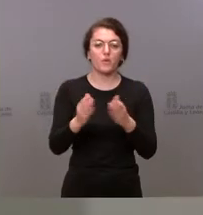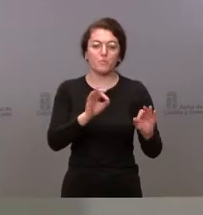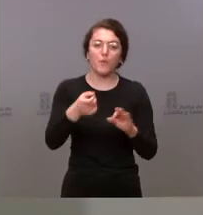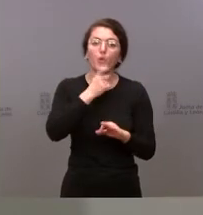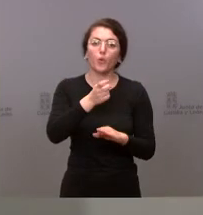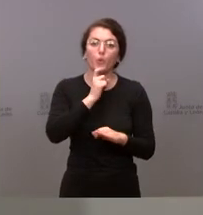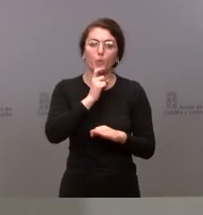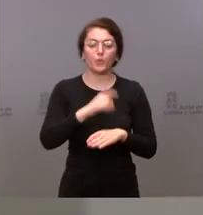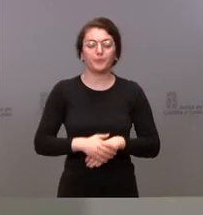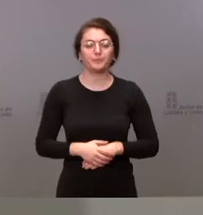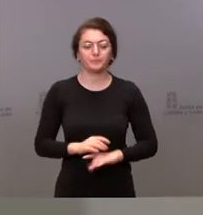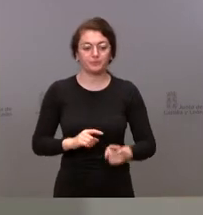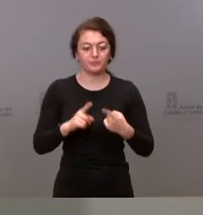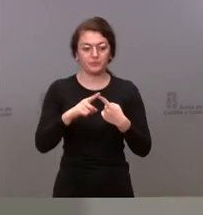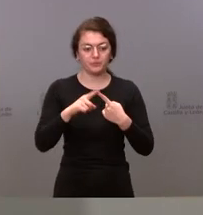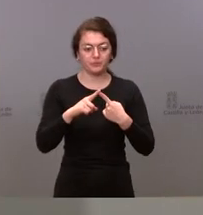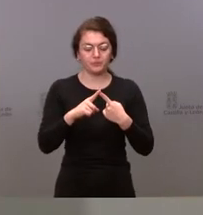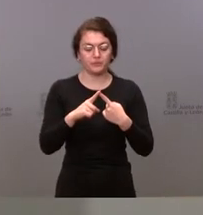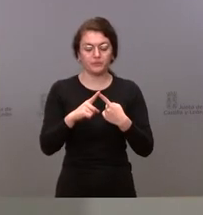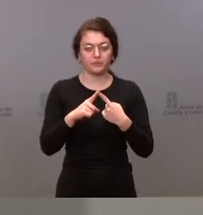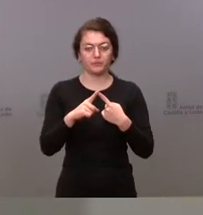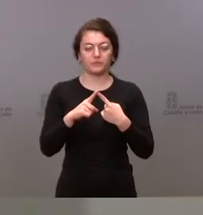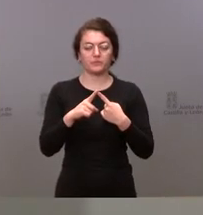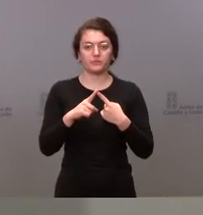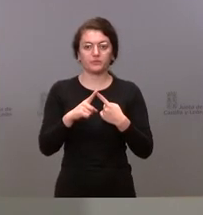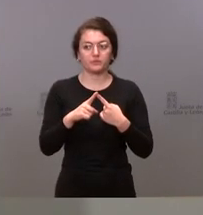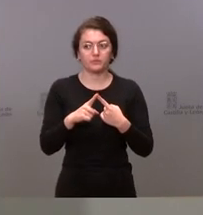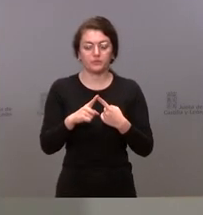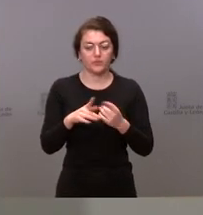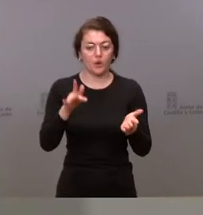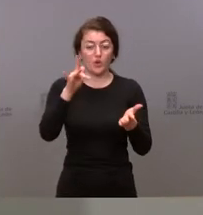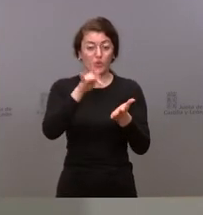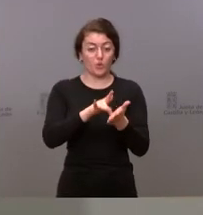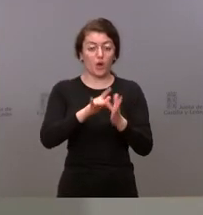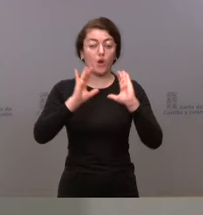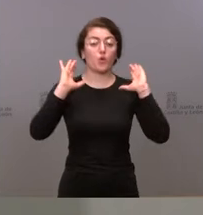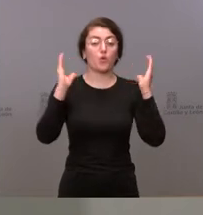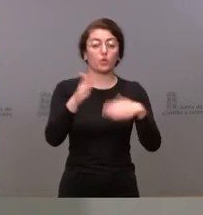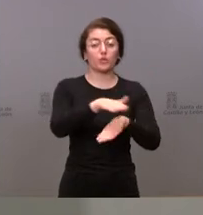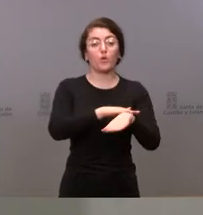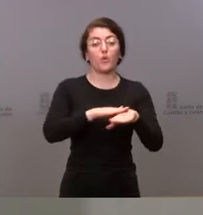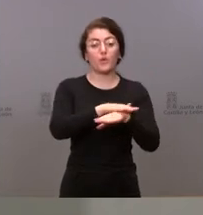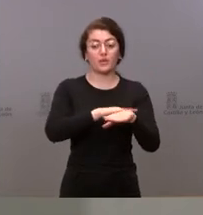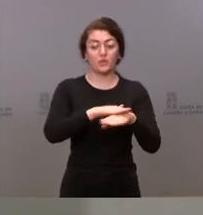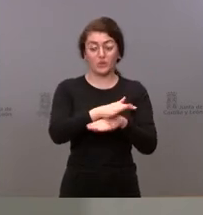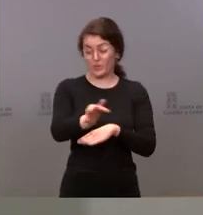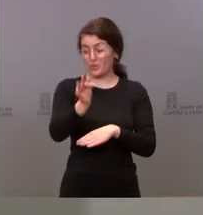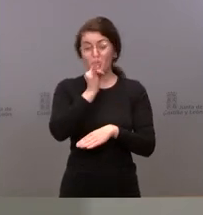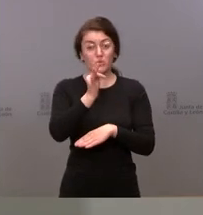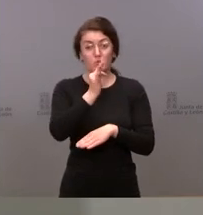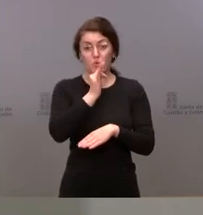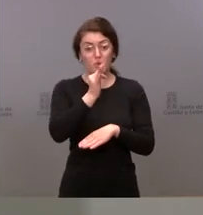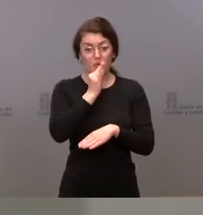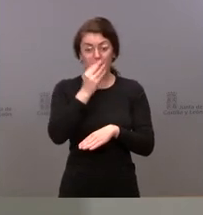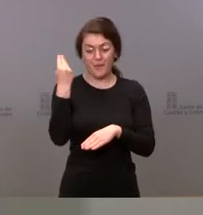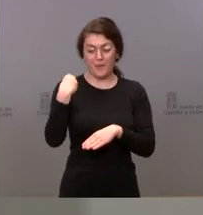bueno sobre el primer asunto todavía durante la celebración del consejo de gobierno no nos habían puesto en contacto estas dos comunidades